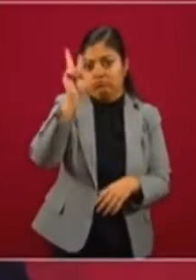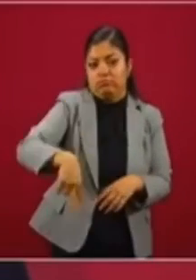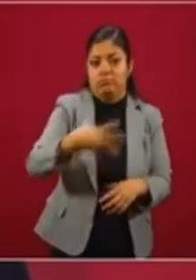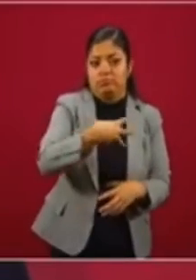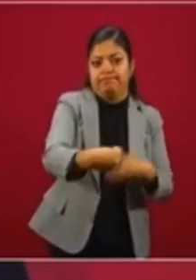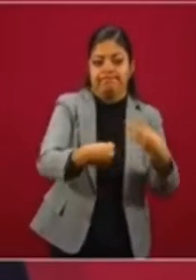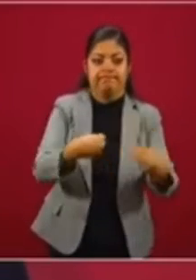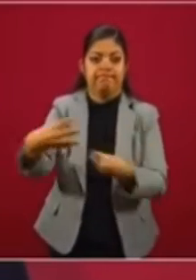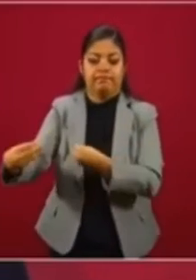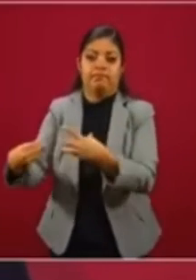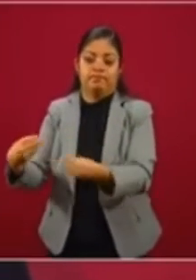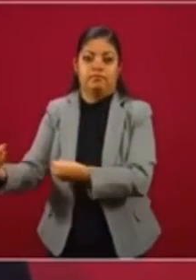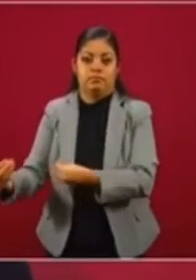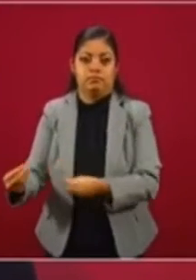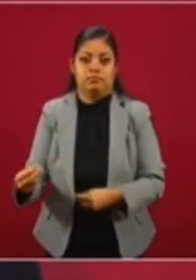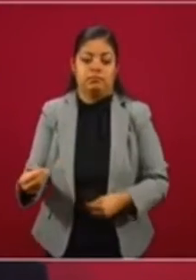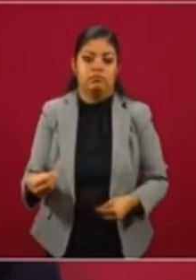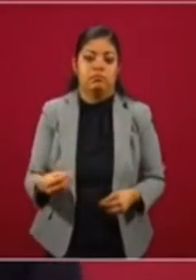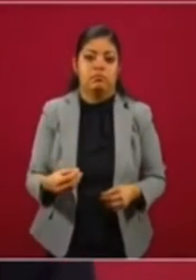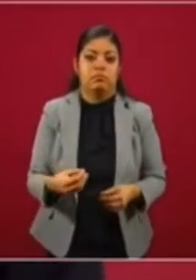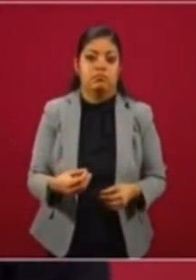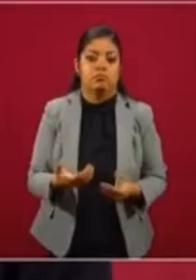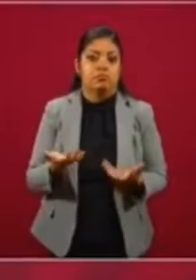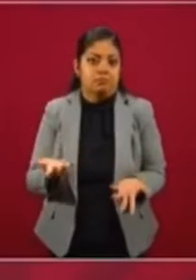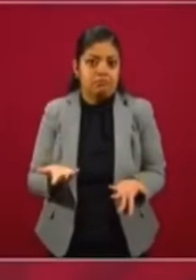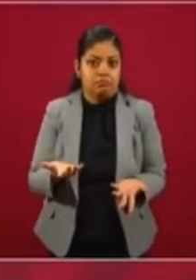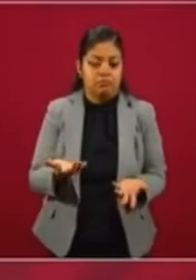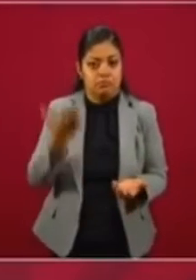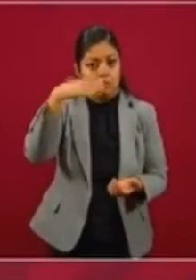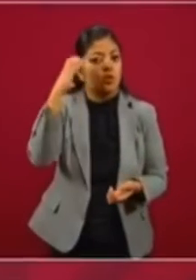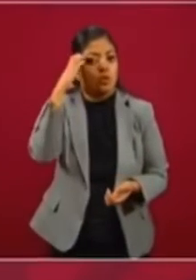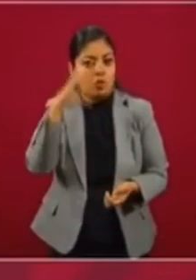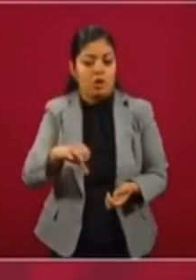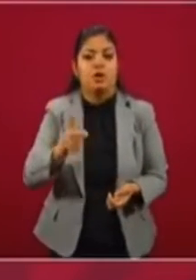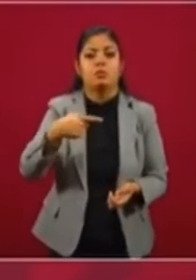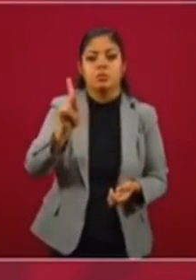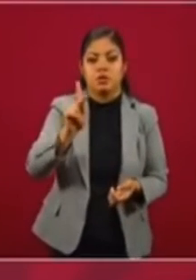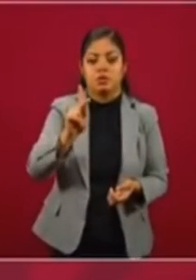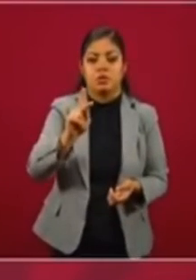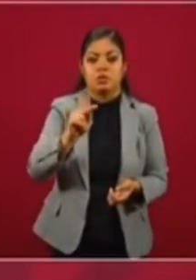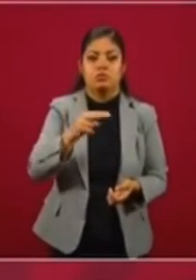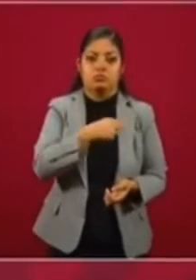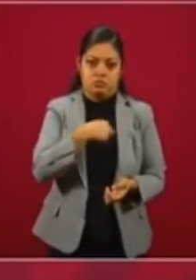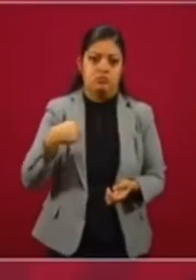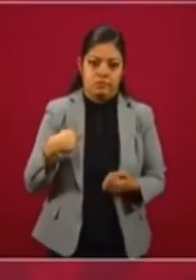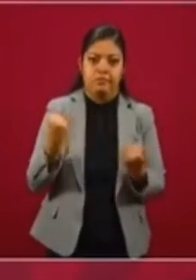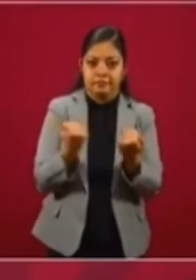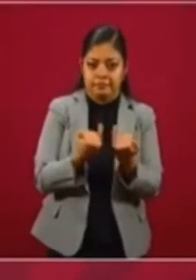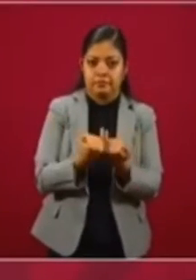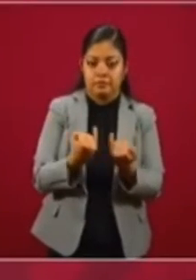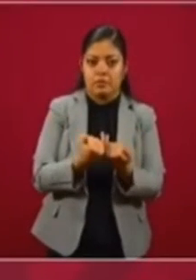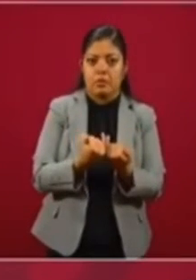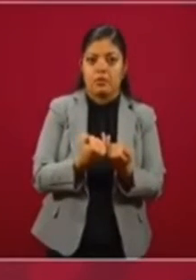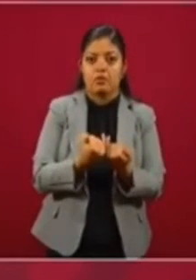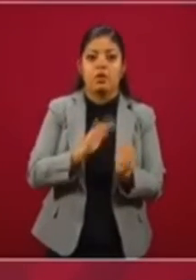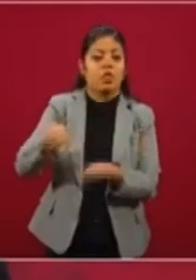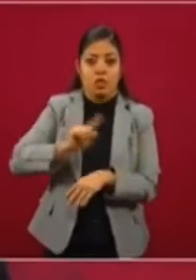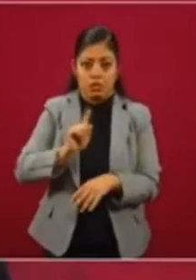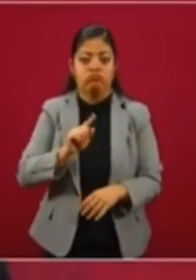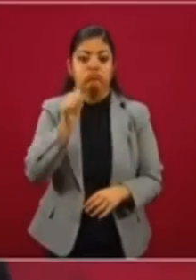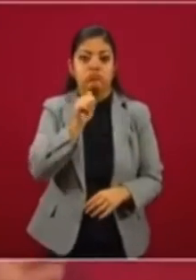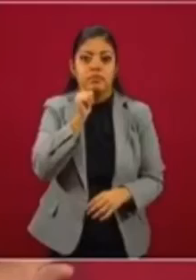es ofensiva, pero nosotros también estamos muy pendientes,